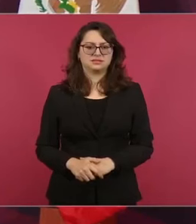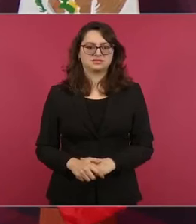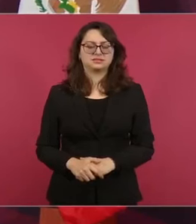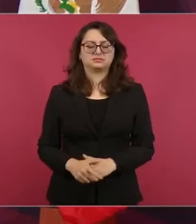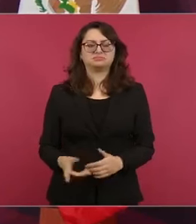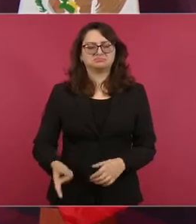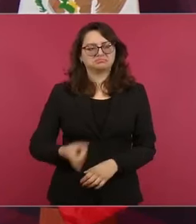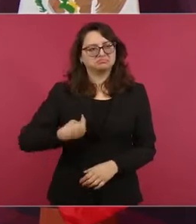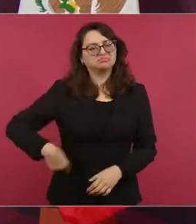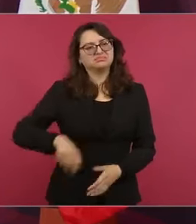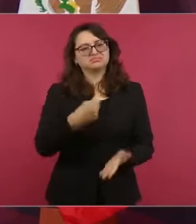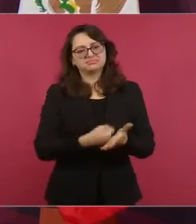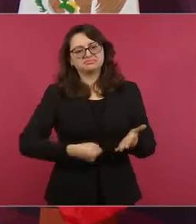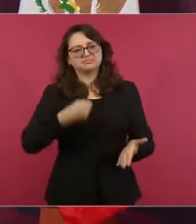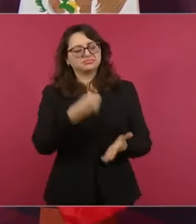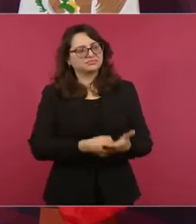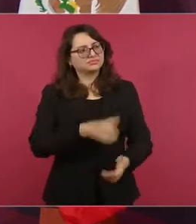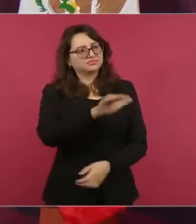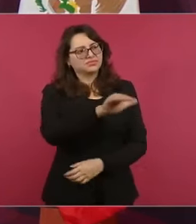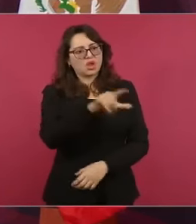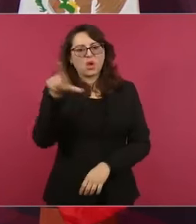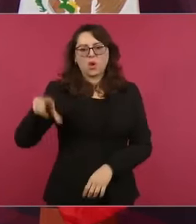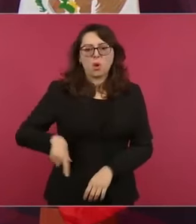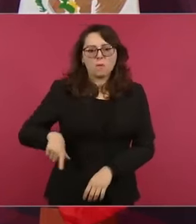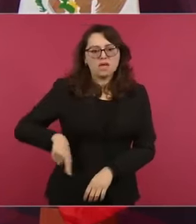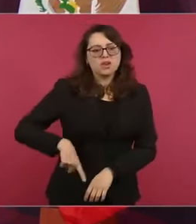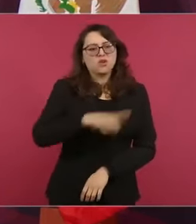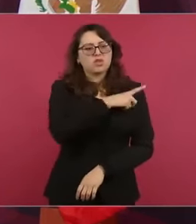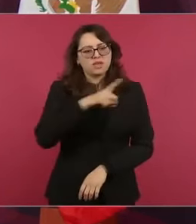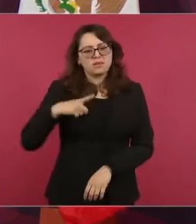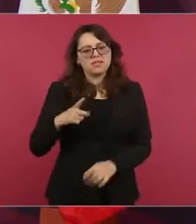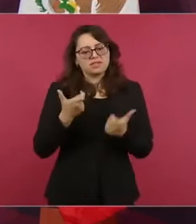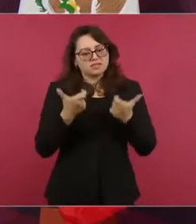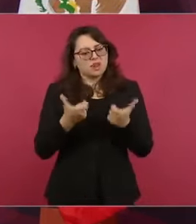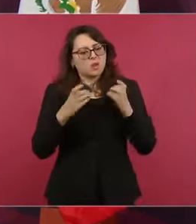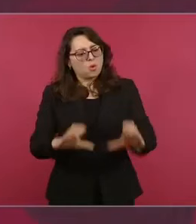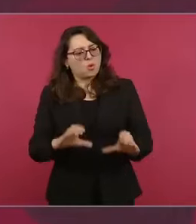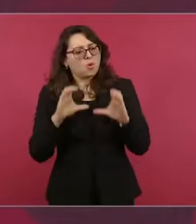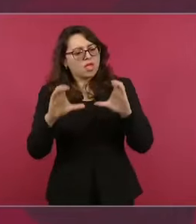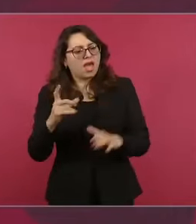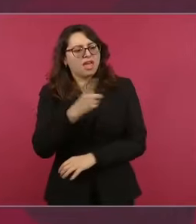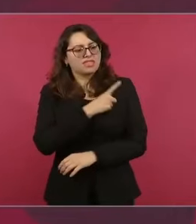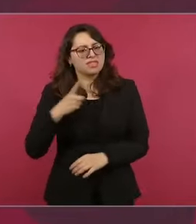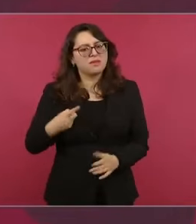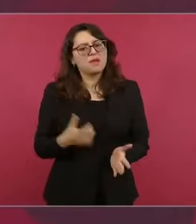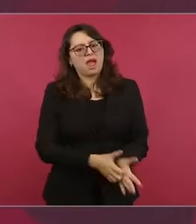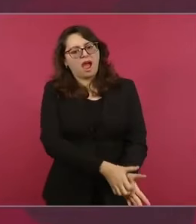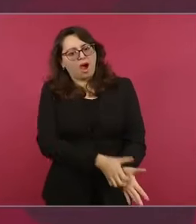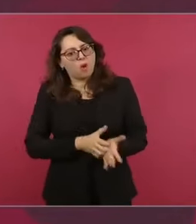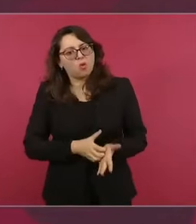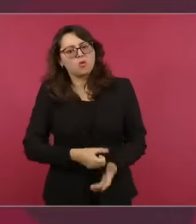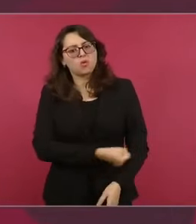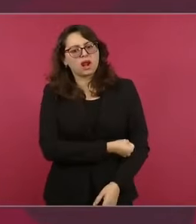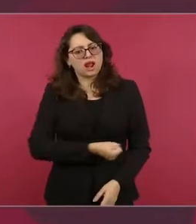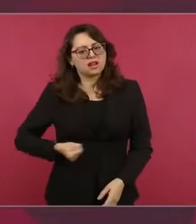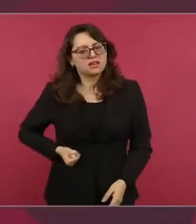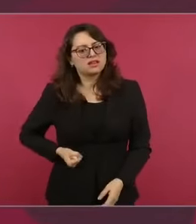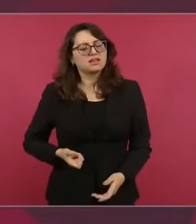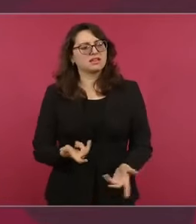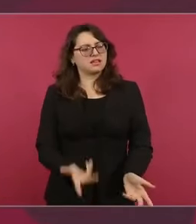Venimos luchando por la austeridad, porque la austeridad no sólo es un asunto administrativo, es un asunto de